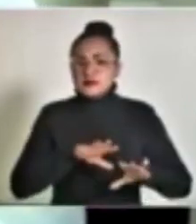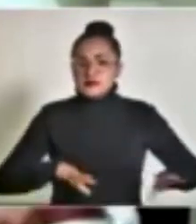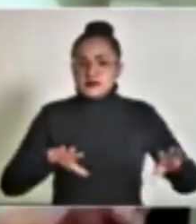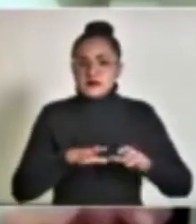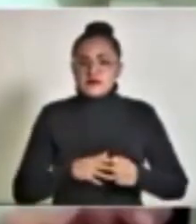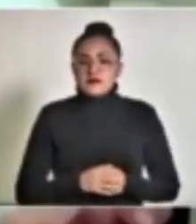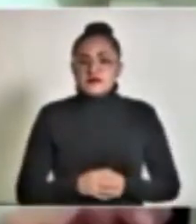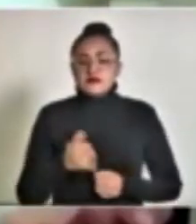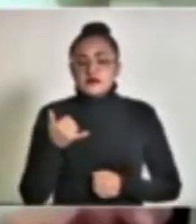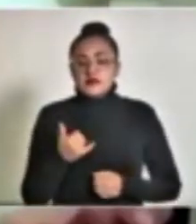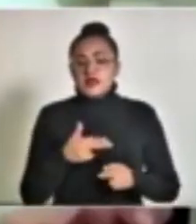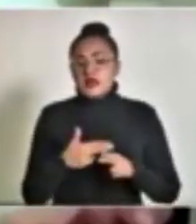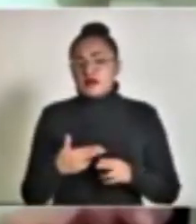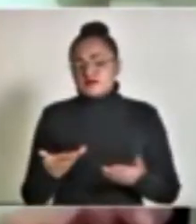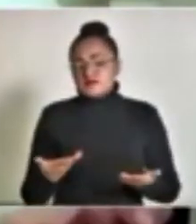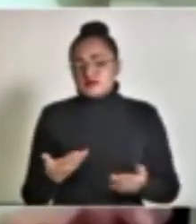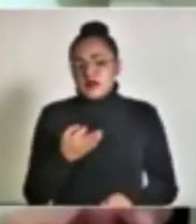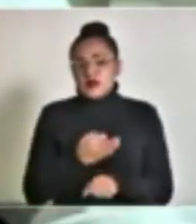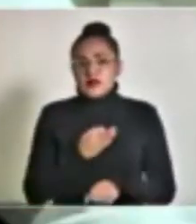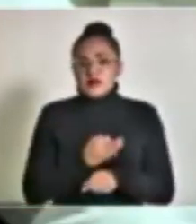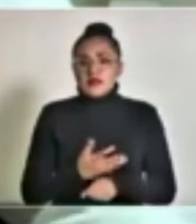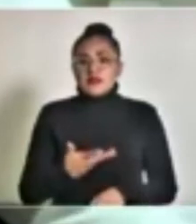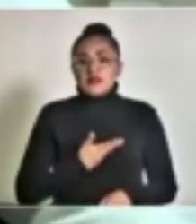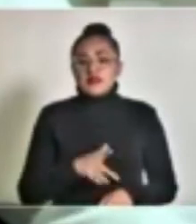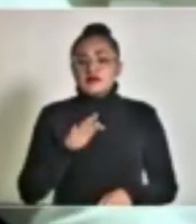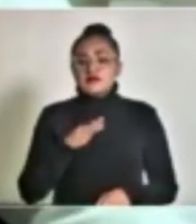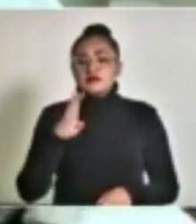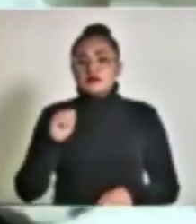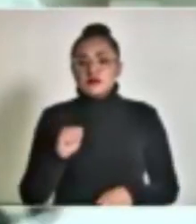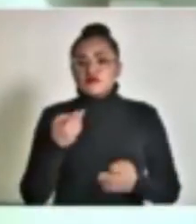y hasta el momento se llevan 59 clausuras.